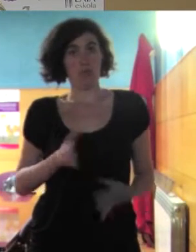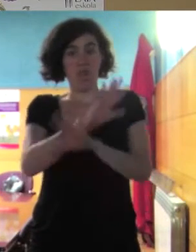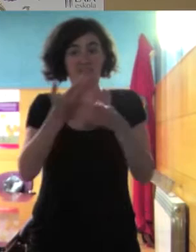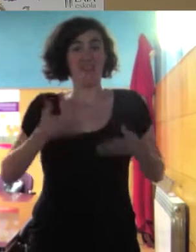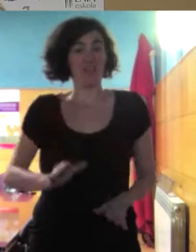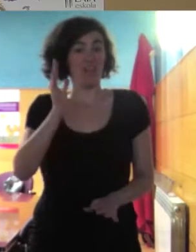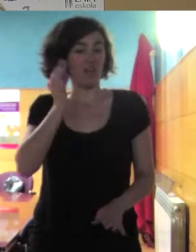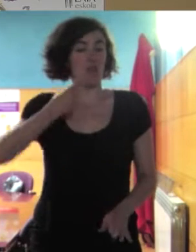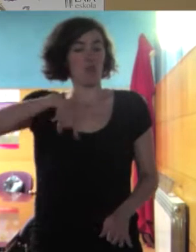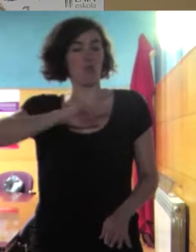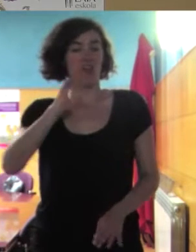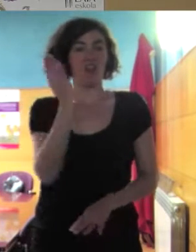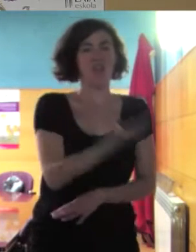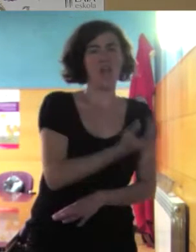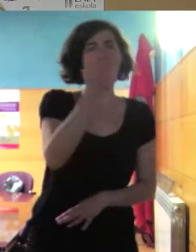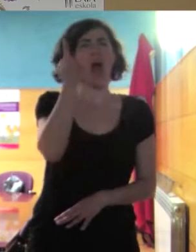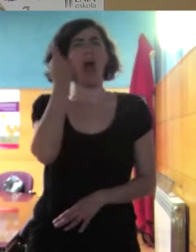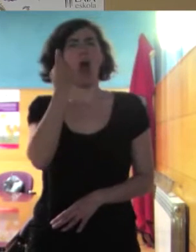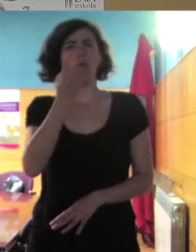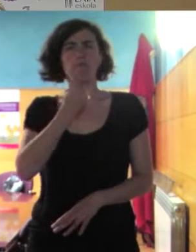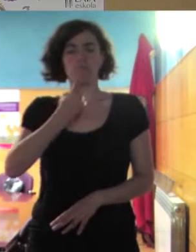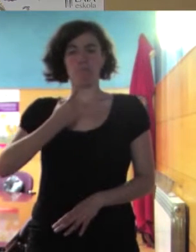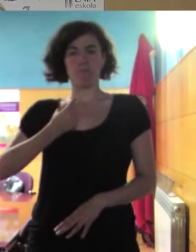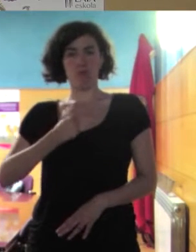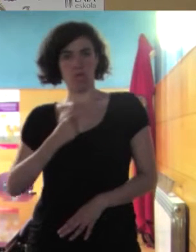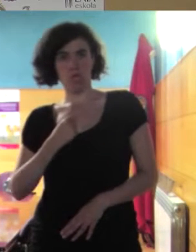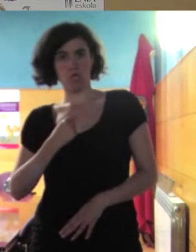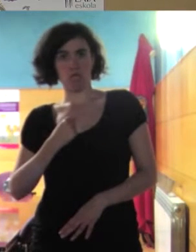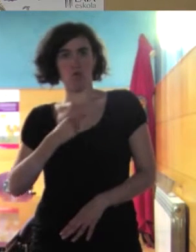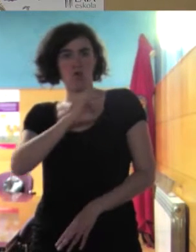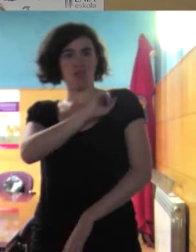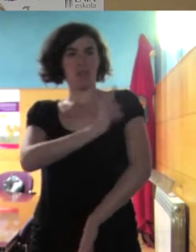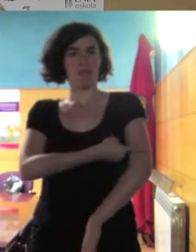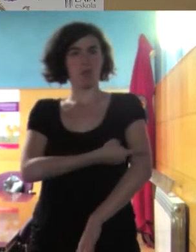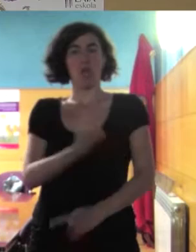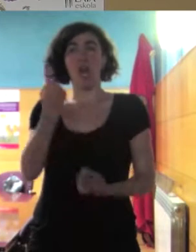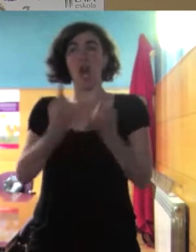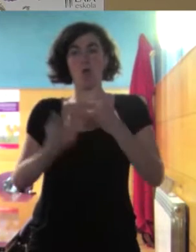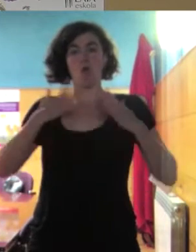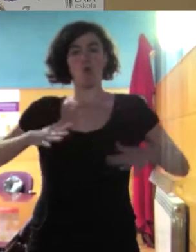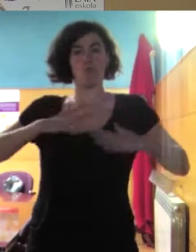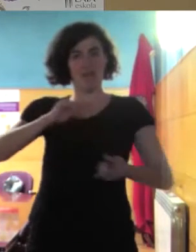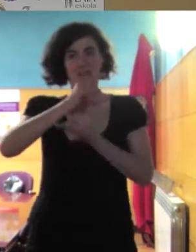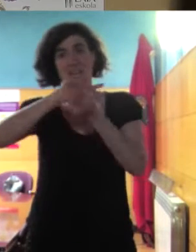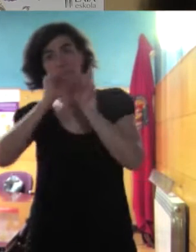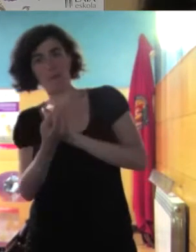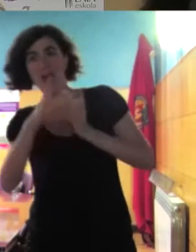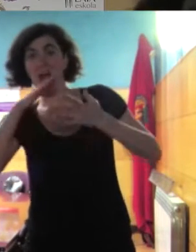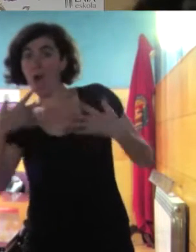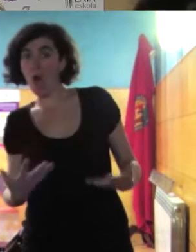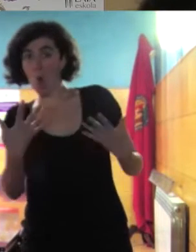hijas mi alumnado me dice me habla de las equipaciones que tienen algunos deportes que han cambiado por ejemplo está pasando aquí